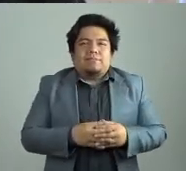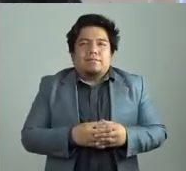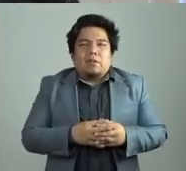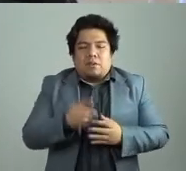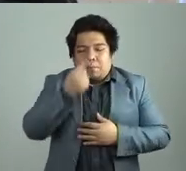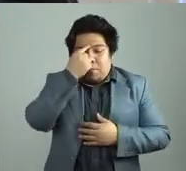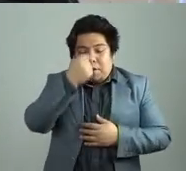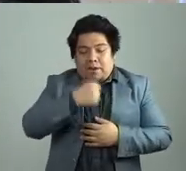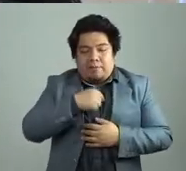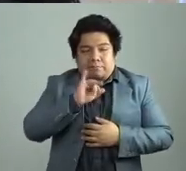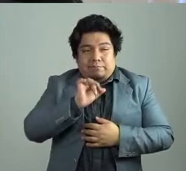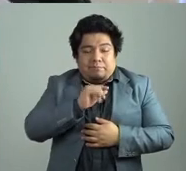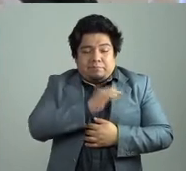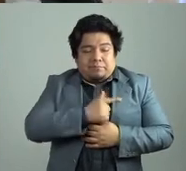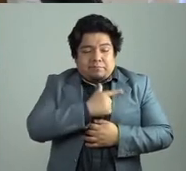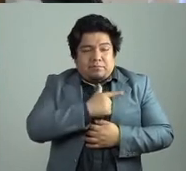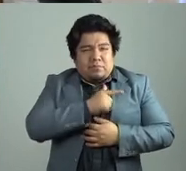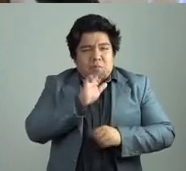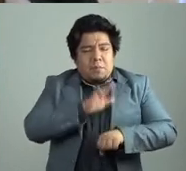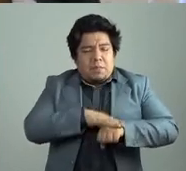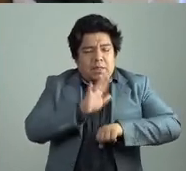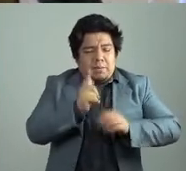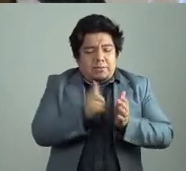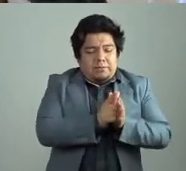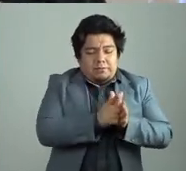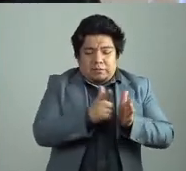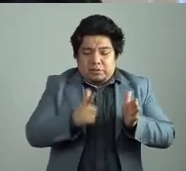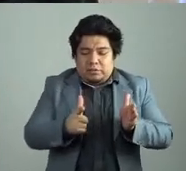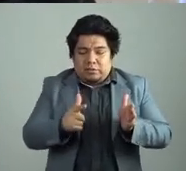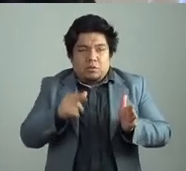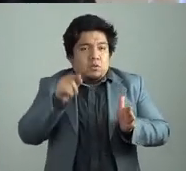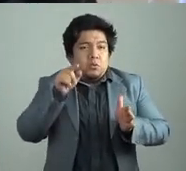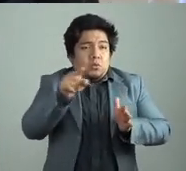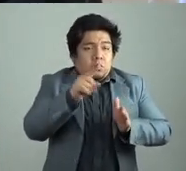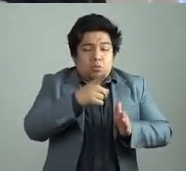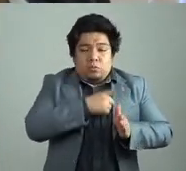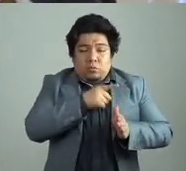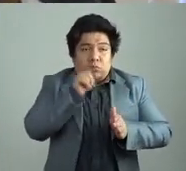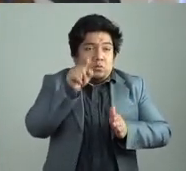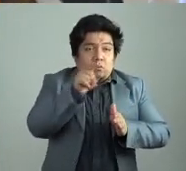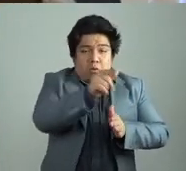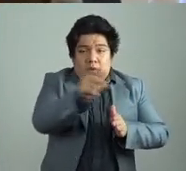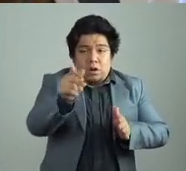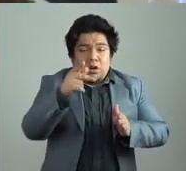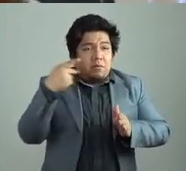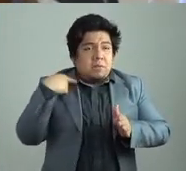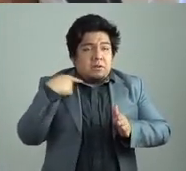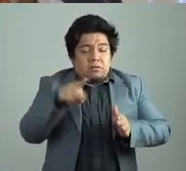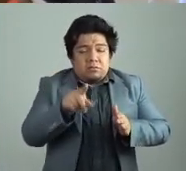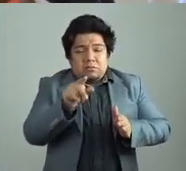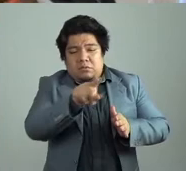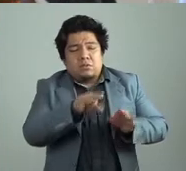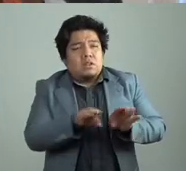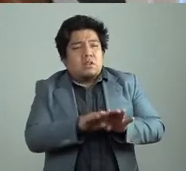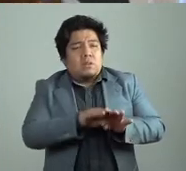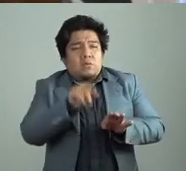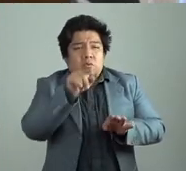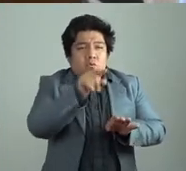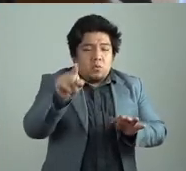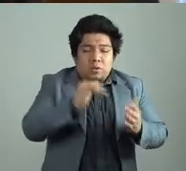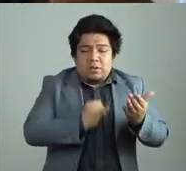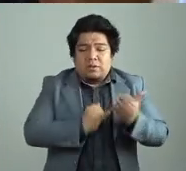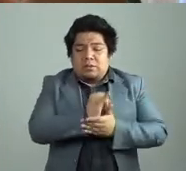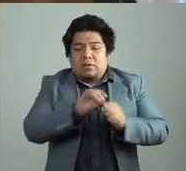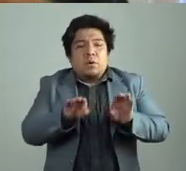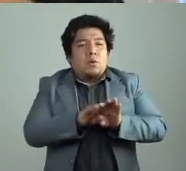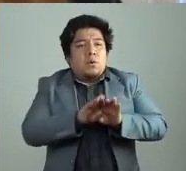esa literatura, ¿no? Esa literatura en la cual tú eres como un pretexto también como autor, ¿no? No eres el que tiene la palabra final, sino eres